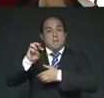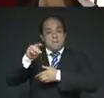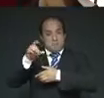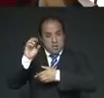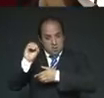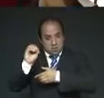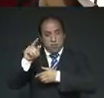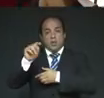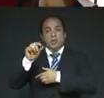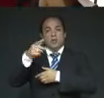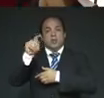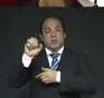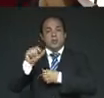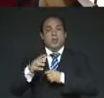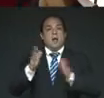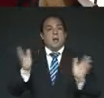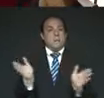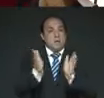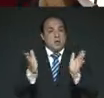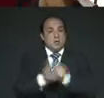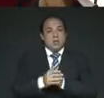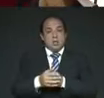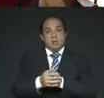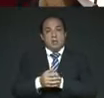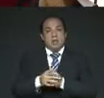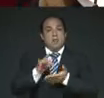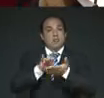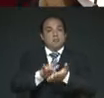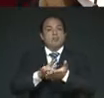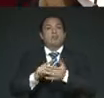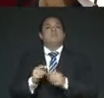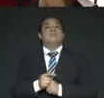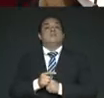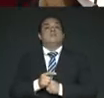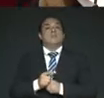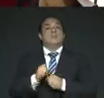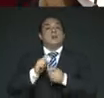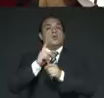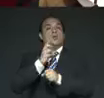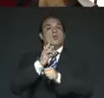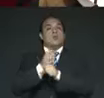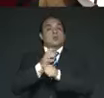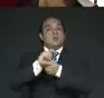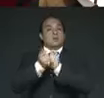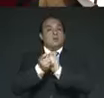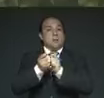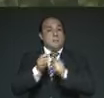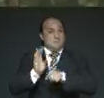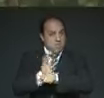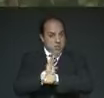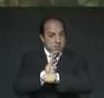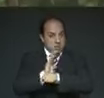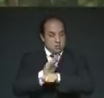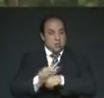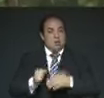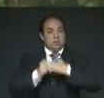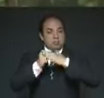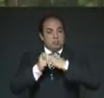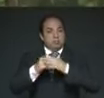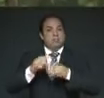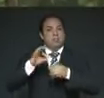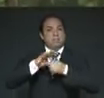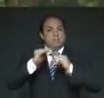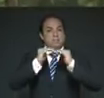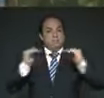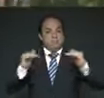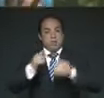activa de memoria impulsada por la cuarta transformación en beneficio del fortalecimiento democrático de nuestra sociedad. Enhorabuena y